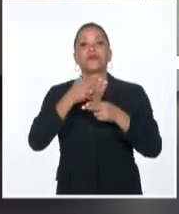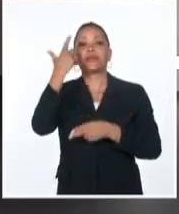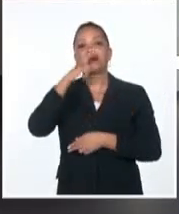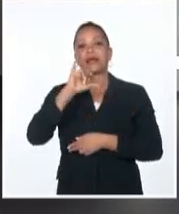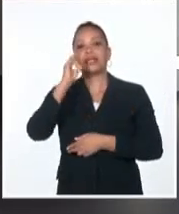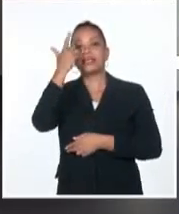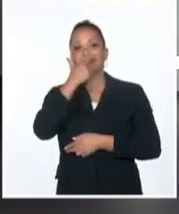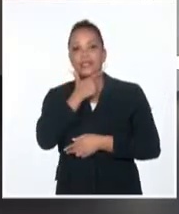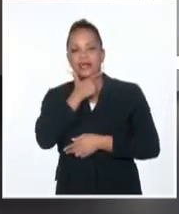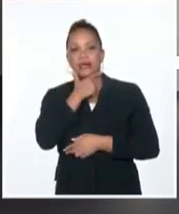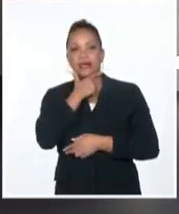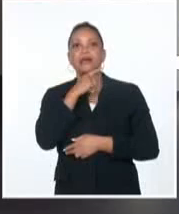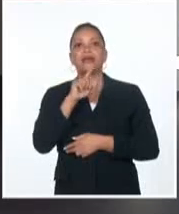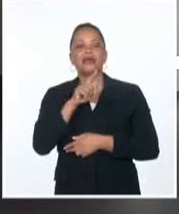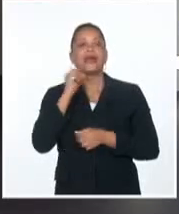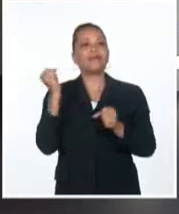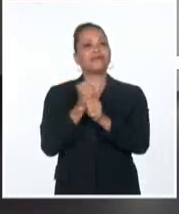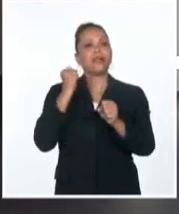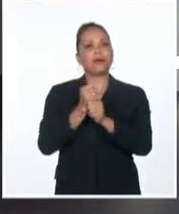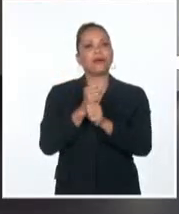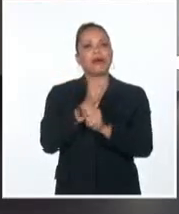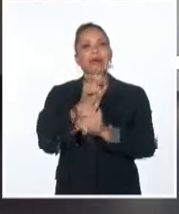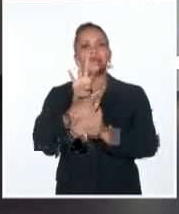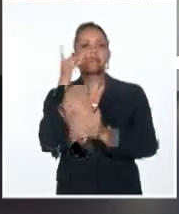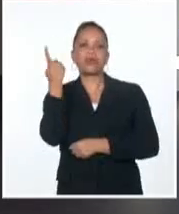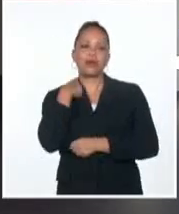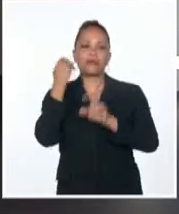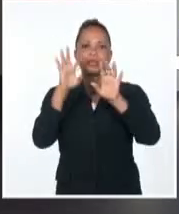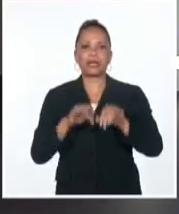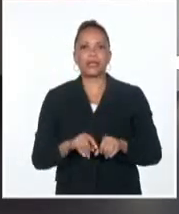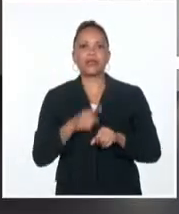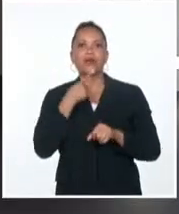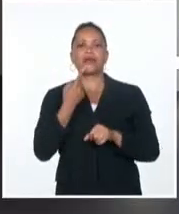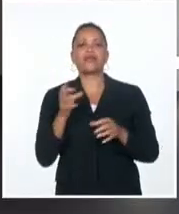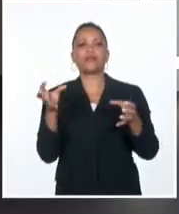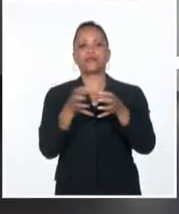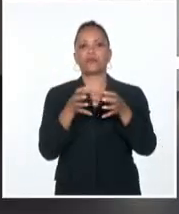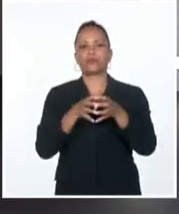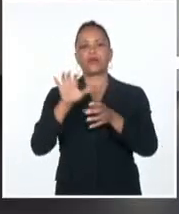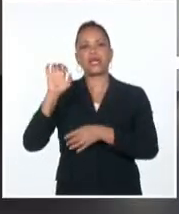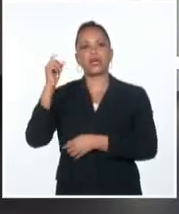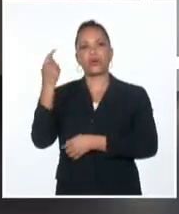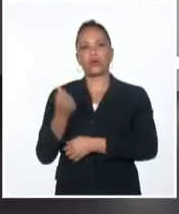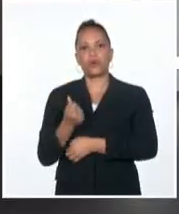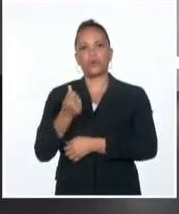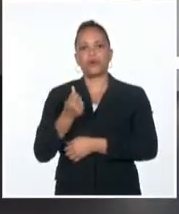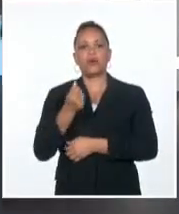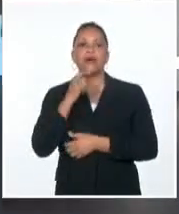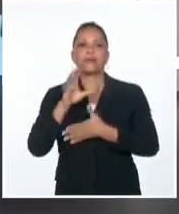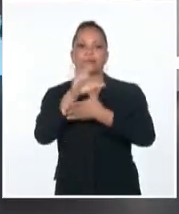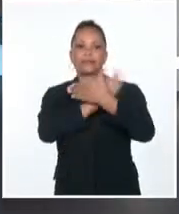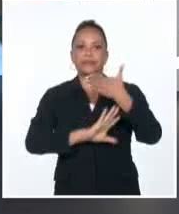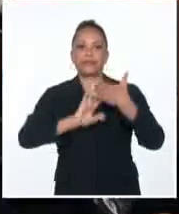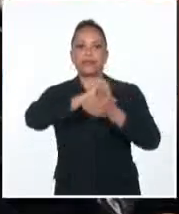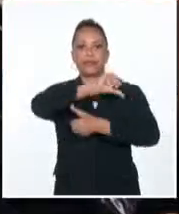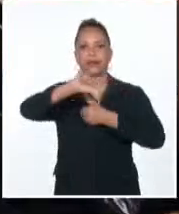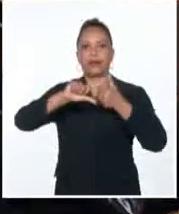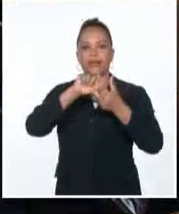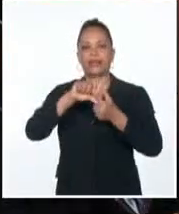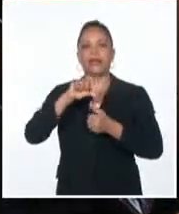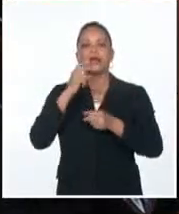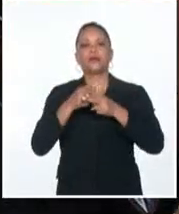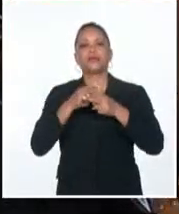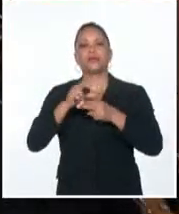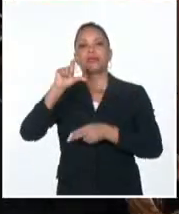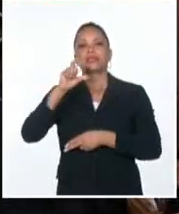conocida por su labor durante 14 años como secretaria ejecutiva de la Comisión Económica para América Latina y el Caribe, CEPAL. Ampliamos la